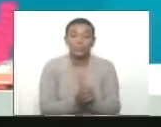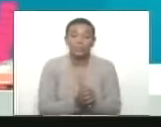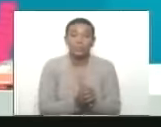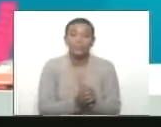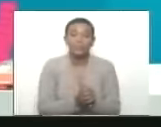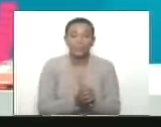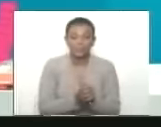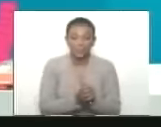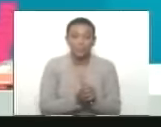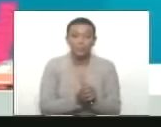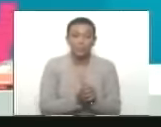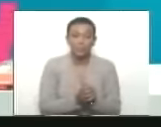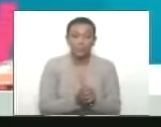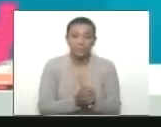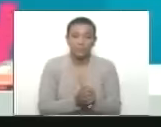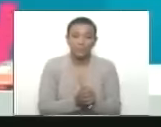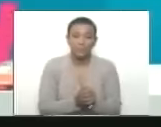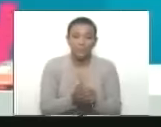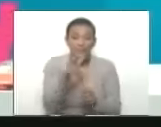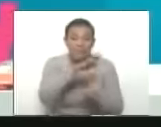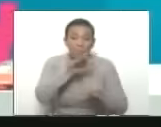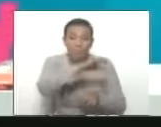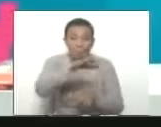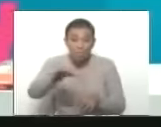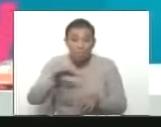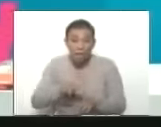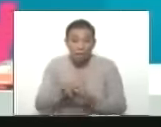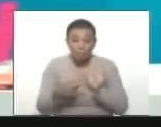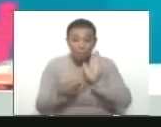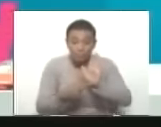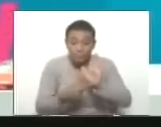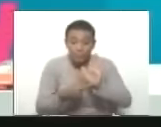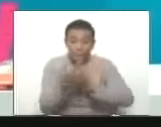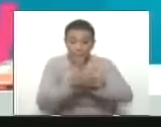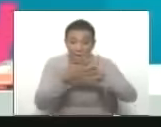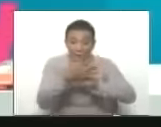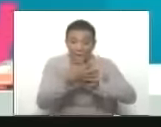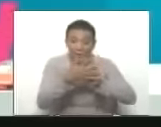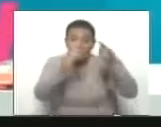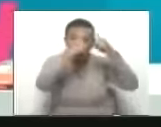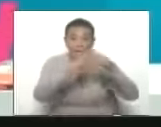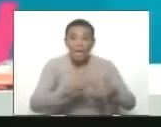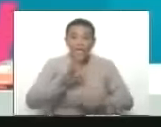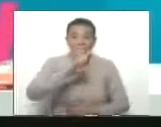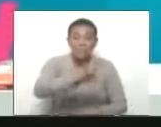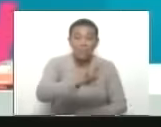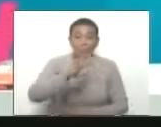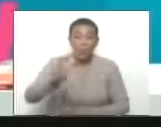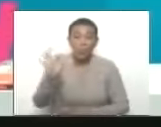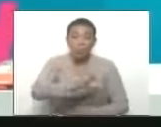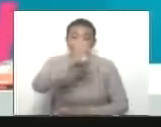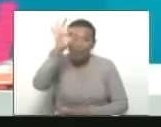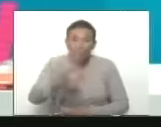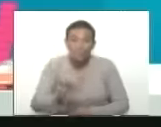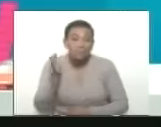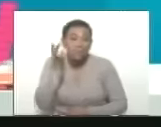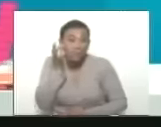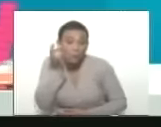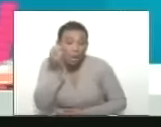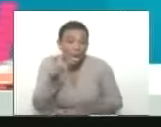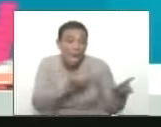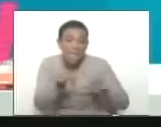séptimo lugar. Estos estados registran el 54% de las mujeres